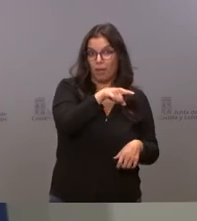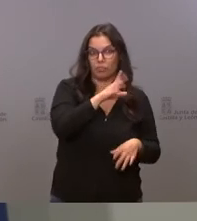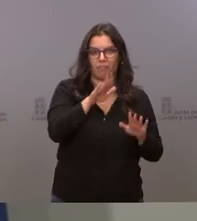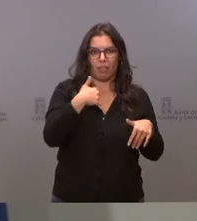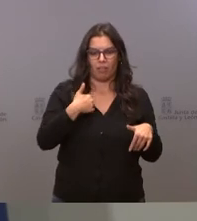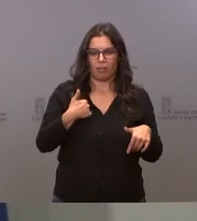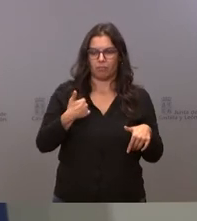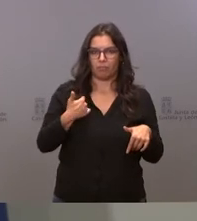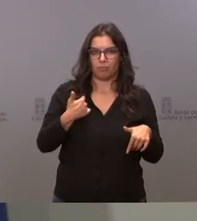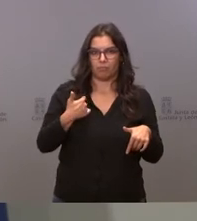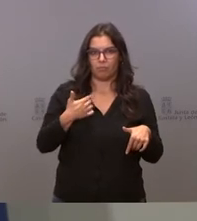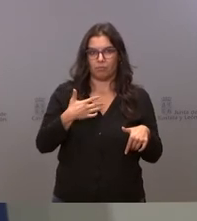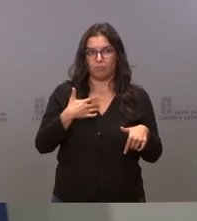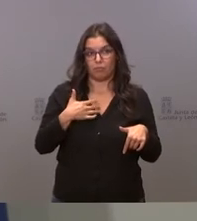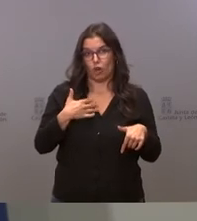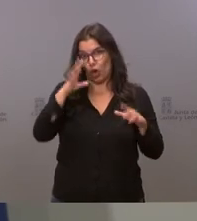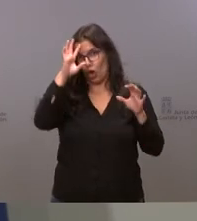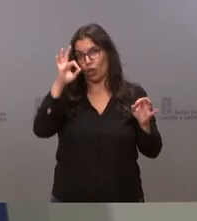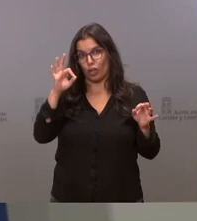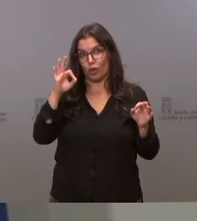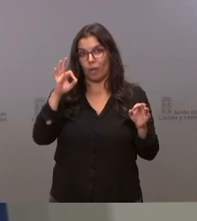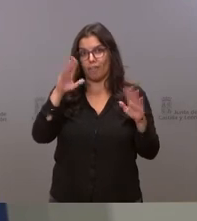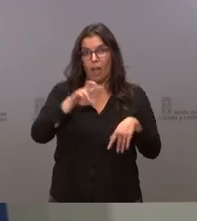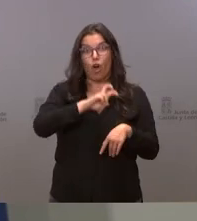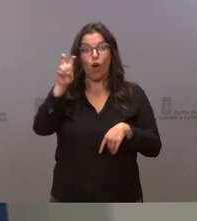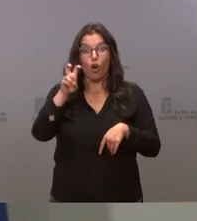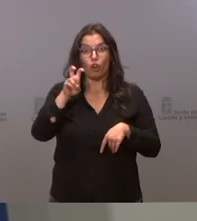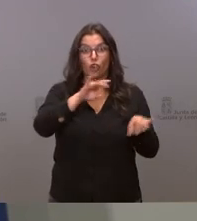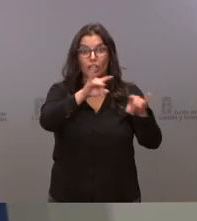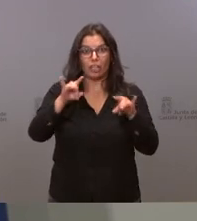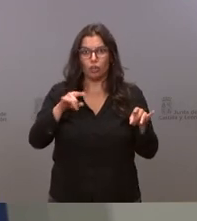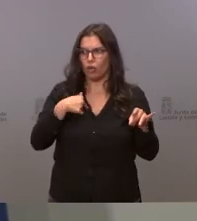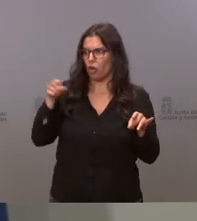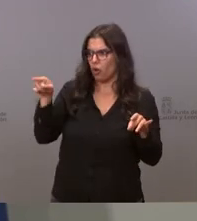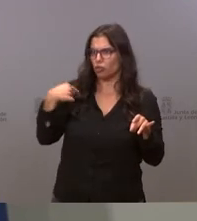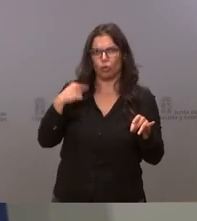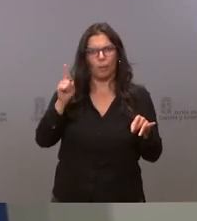mucho igual ha tardado más de lo esperable en que otros territorios piensen oiga yo me apunto a esta fiesta